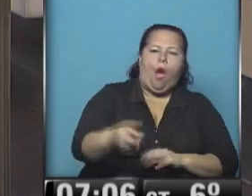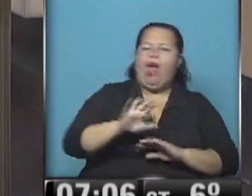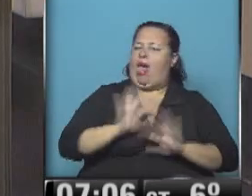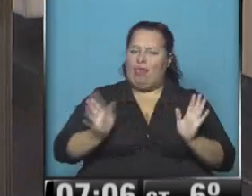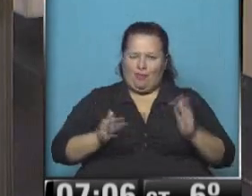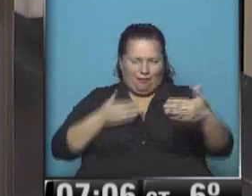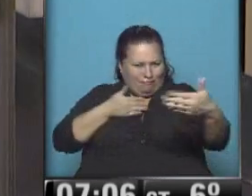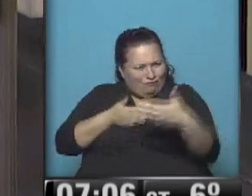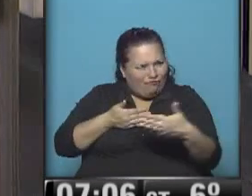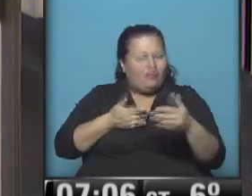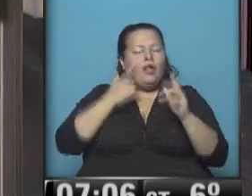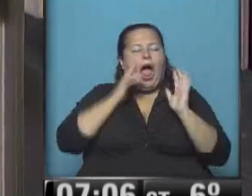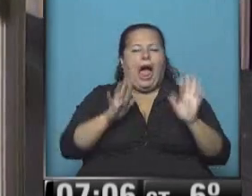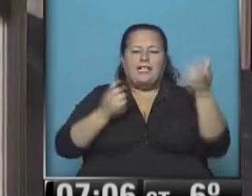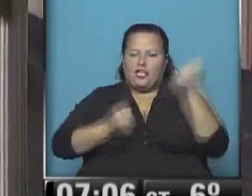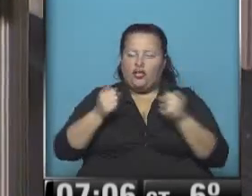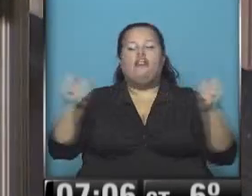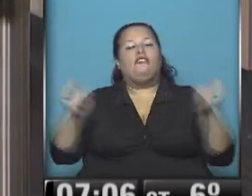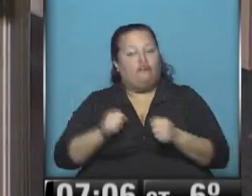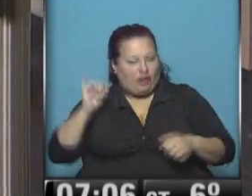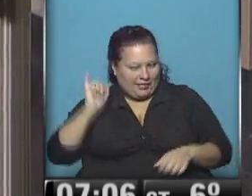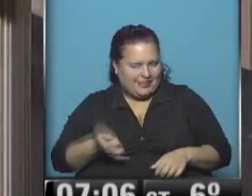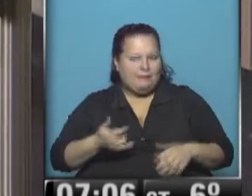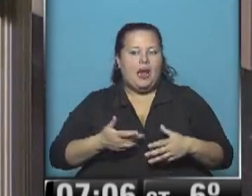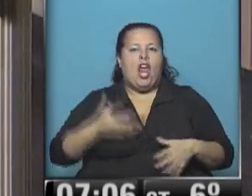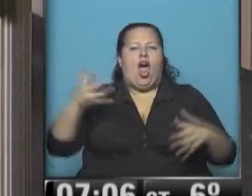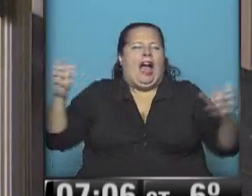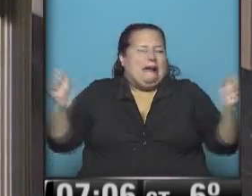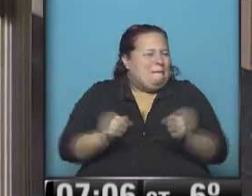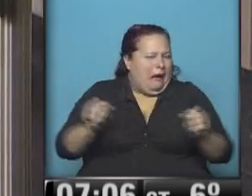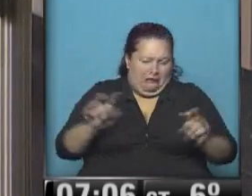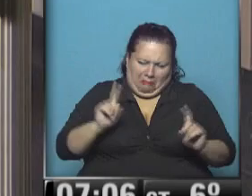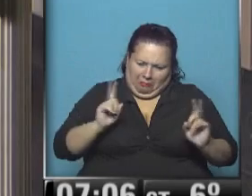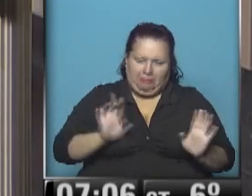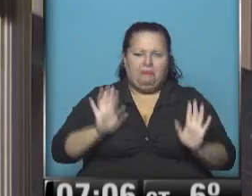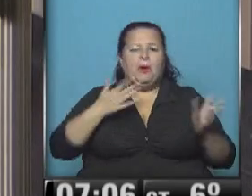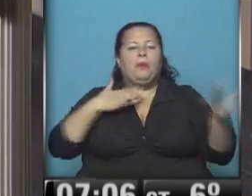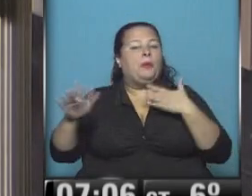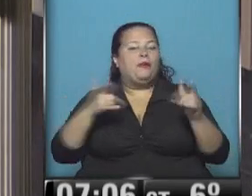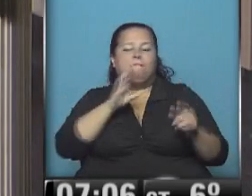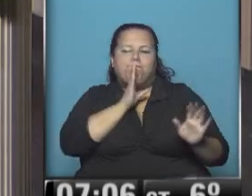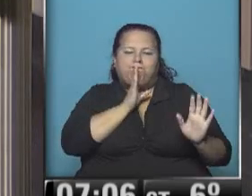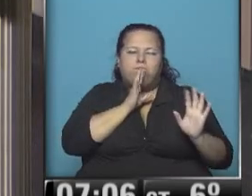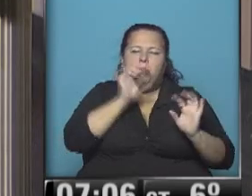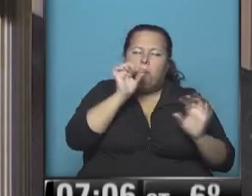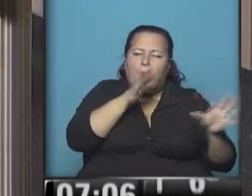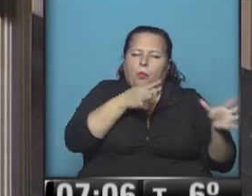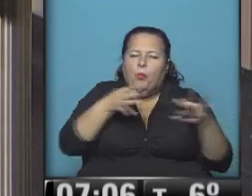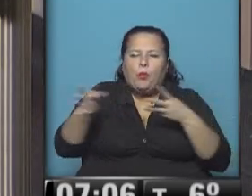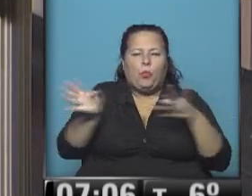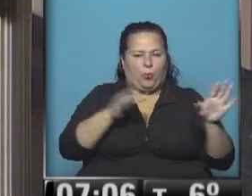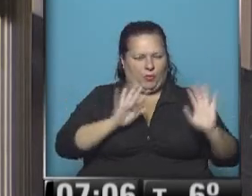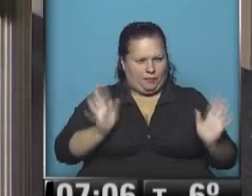más. Vaya con mucha atención. El frío sí hace frío, pero no es tan intenso. No hay viento. Apenitas es muy